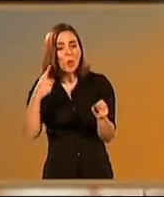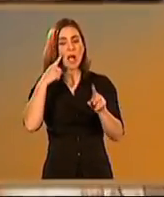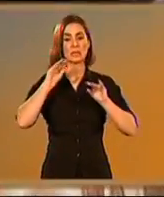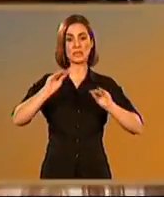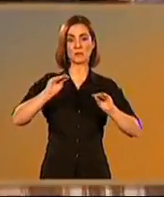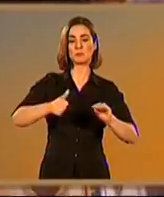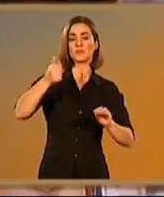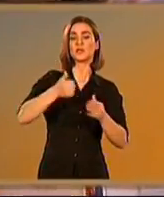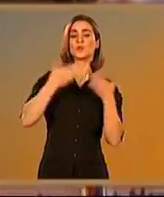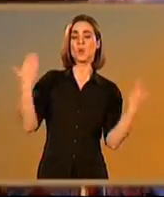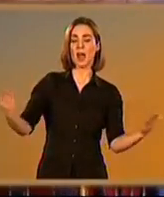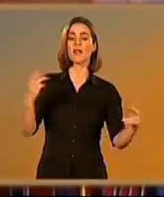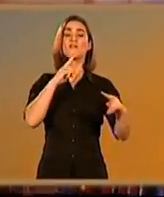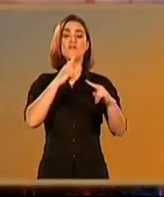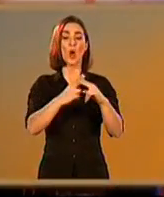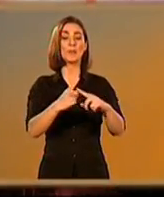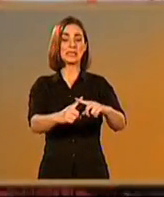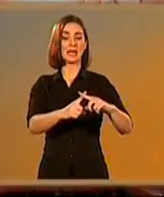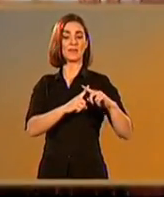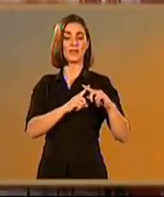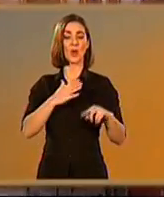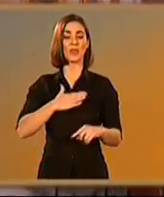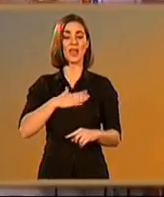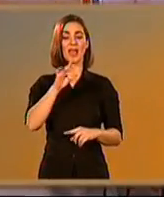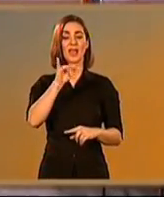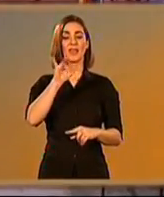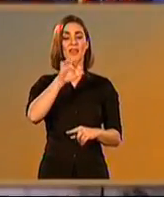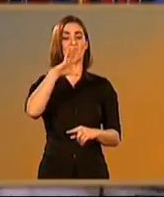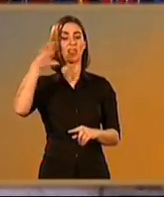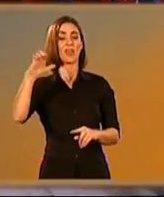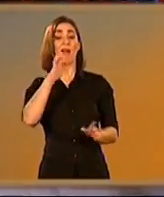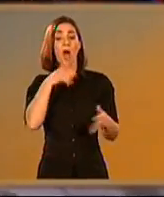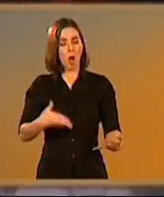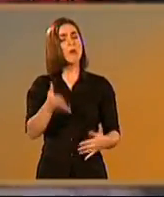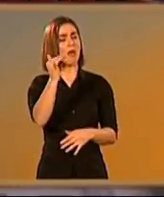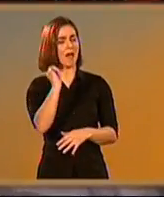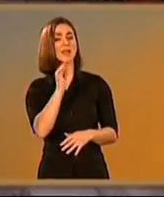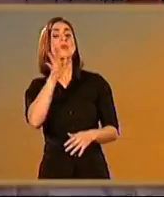sacrificio de Dirce, situado en el actual ayuntamiento, sorprende por su gran belleza.